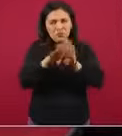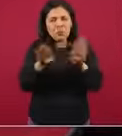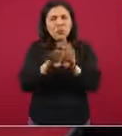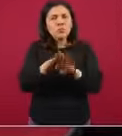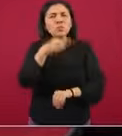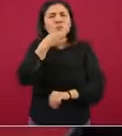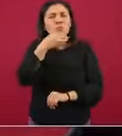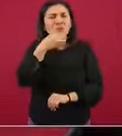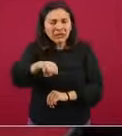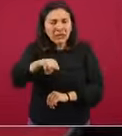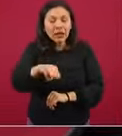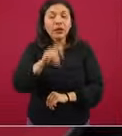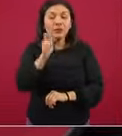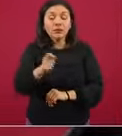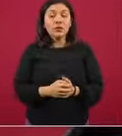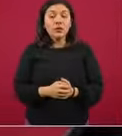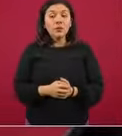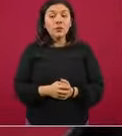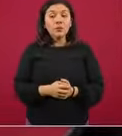mensajes.